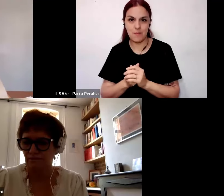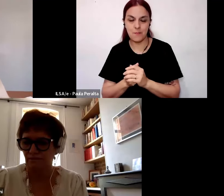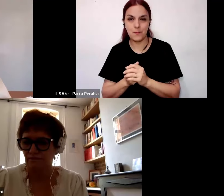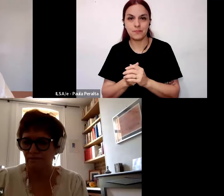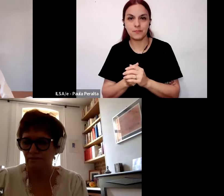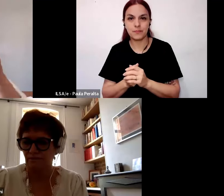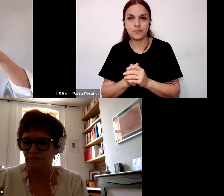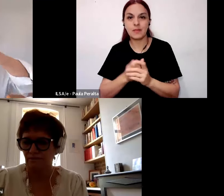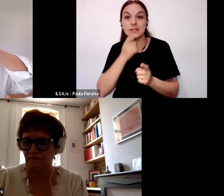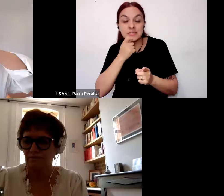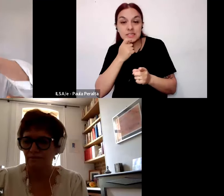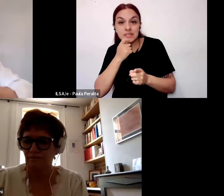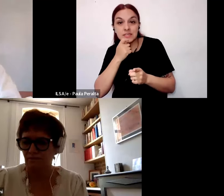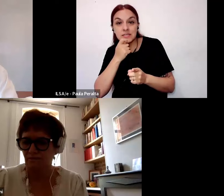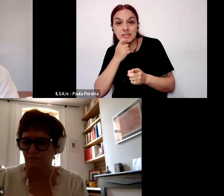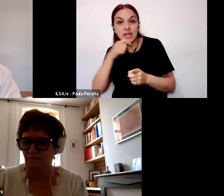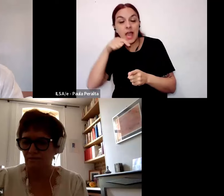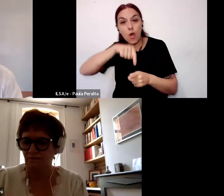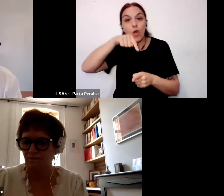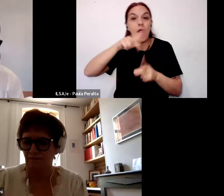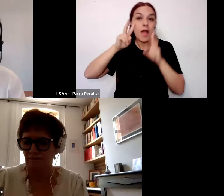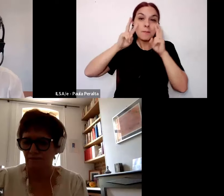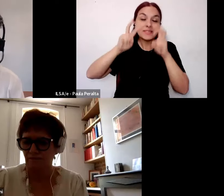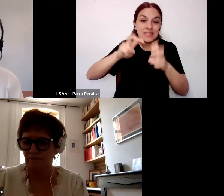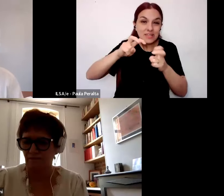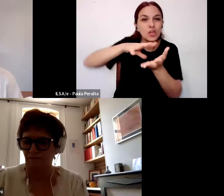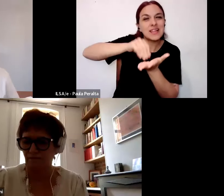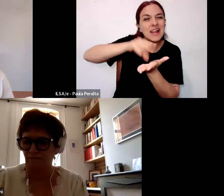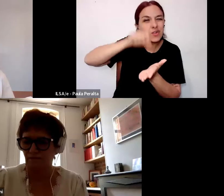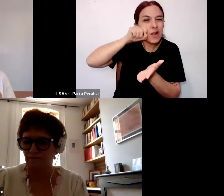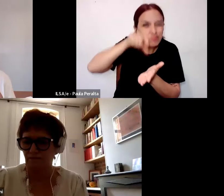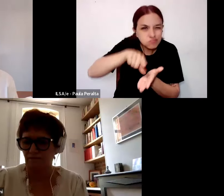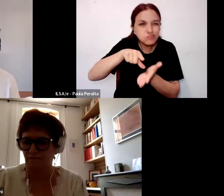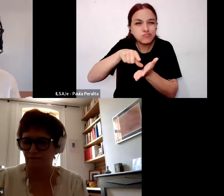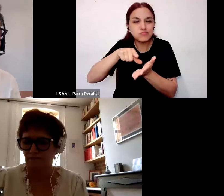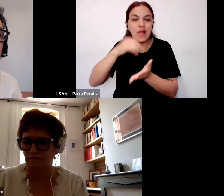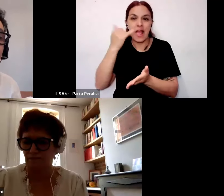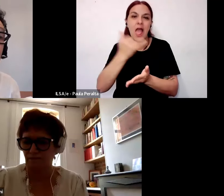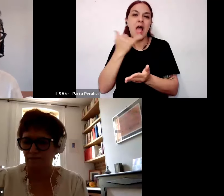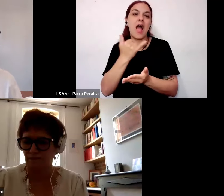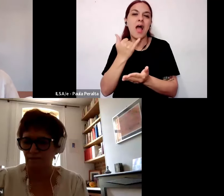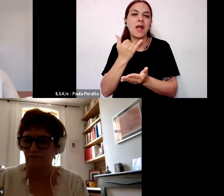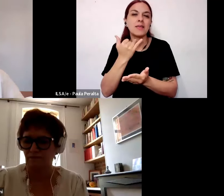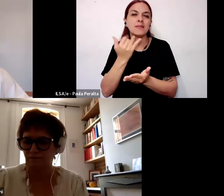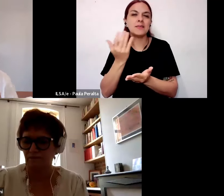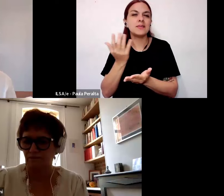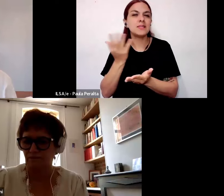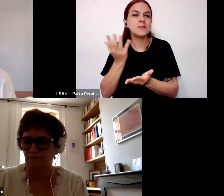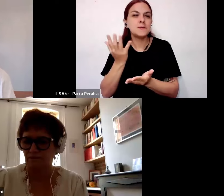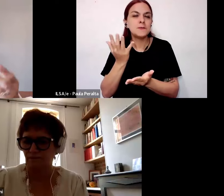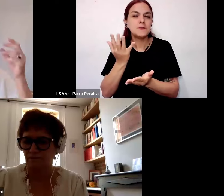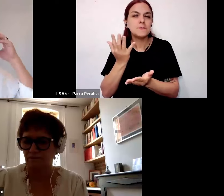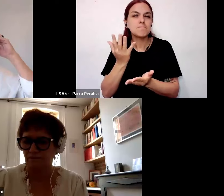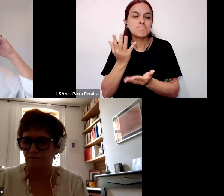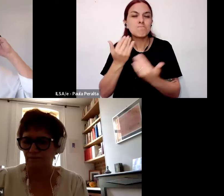el campo de la educación en esta investigación territorializada la posibilidad de generar